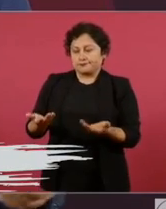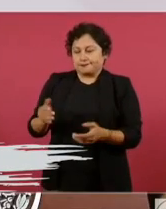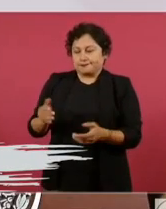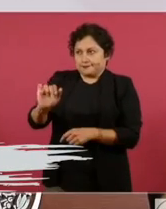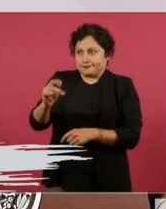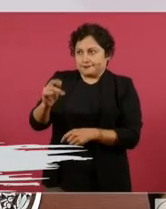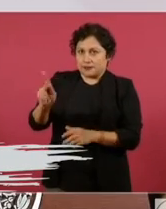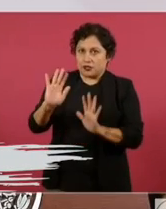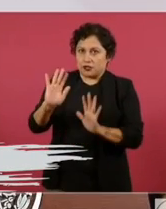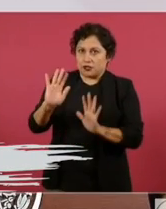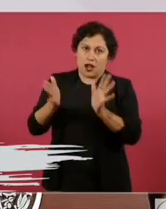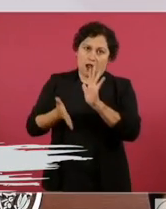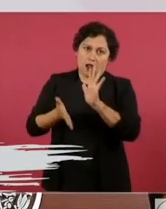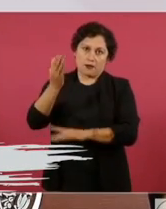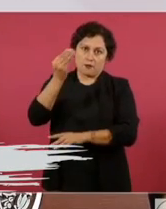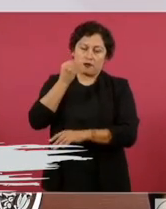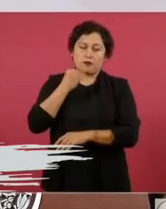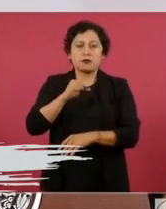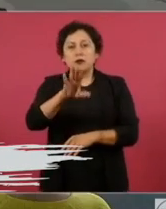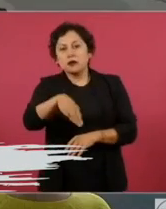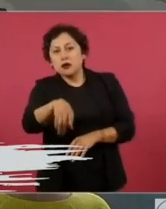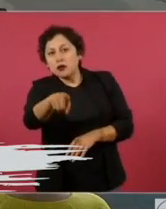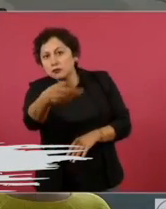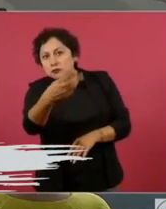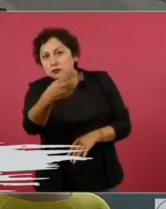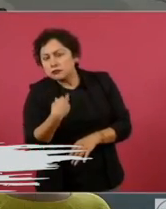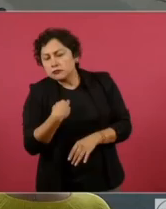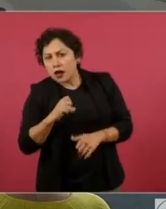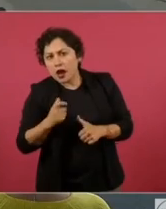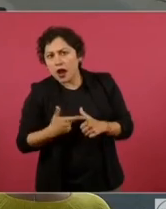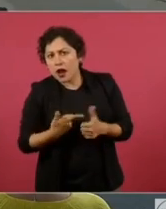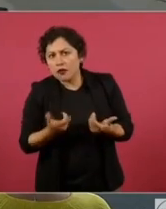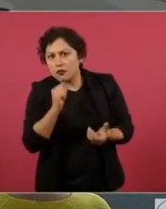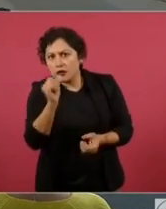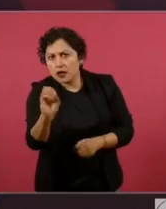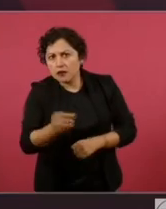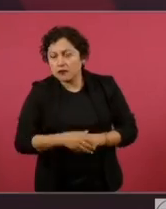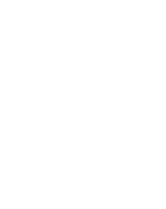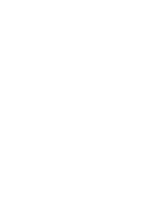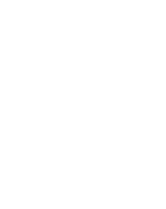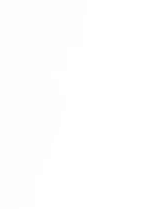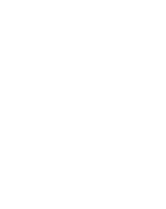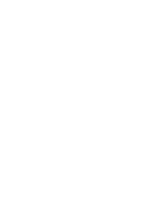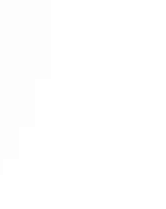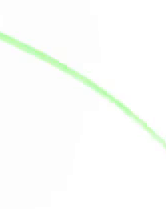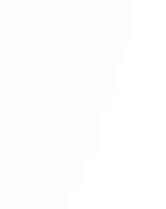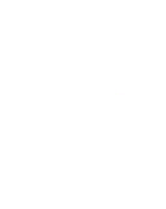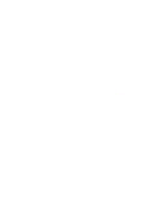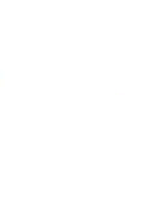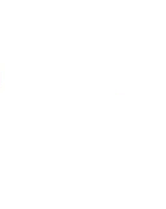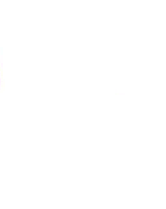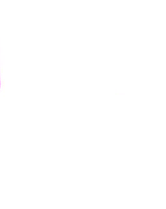ya vámonos a hacer nada. ¿Usted tiene algo que decir al respecto o nada, Presidente? nada. ¿No? No.